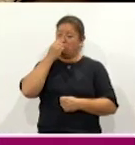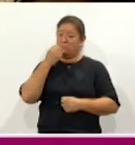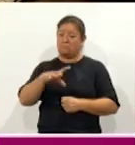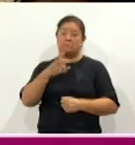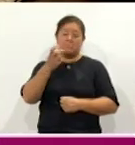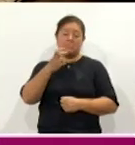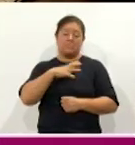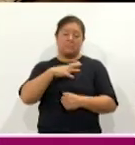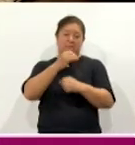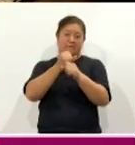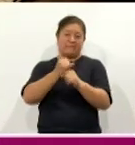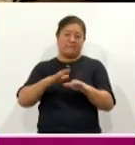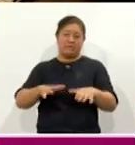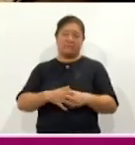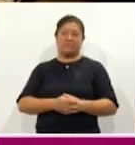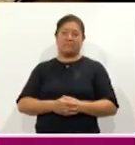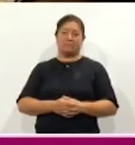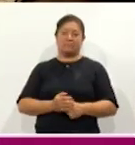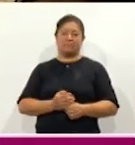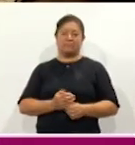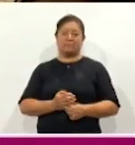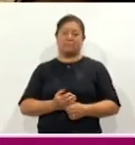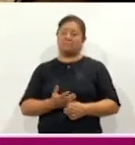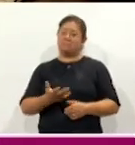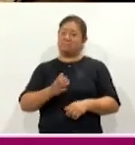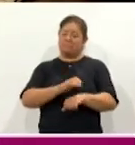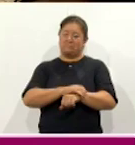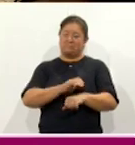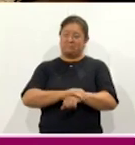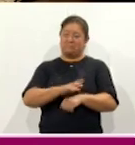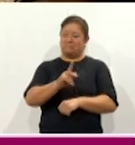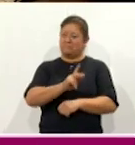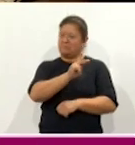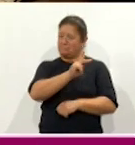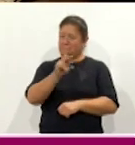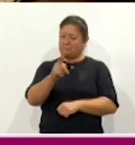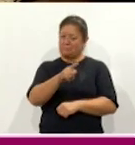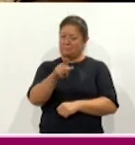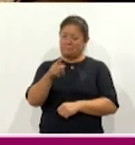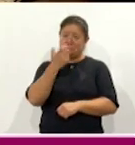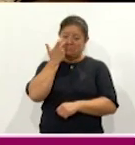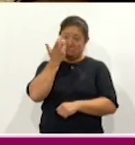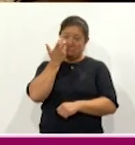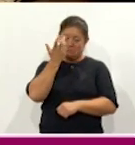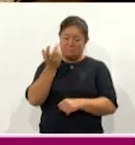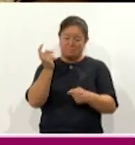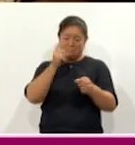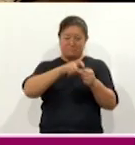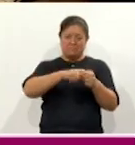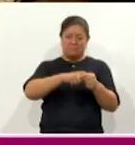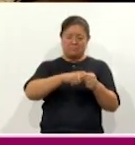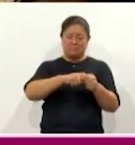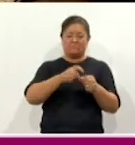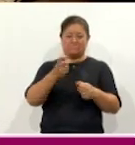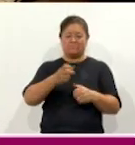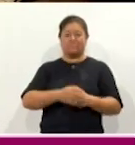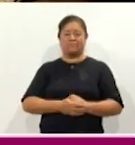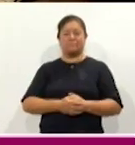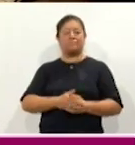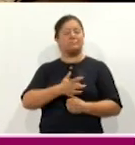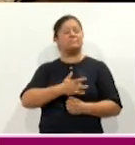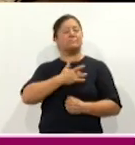información para nuestros amigos televidentes que deseen pues sumarse a este reto y tener esa